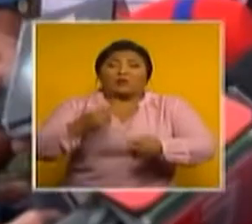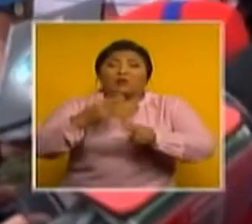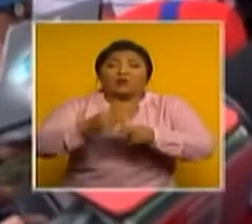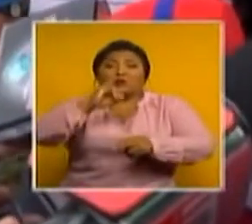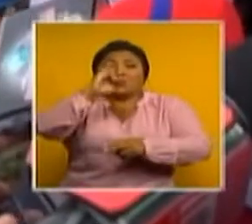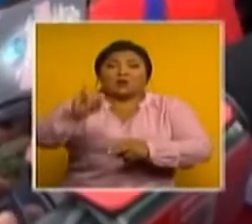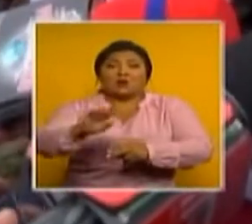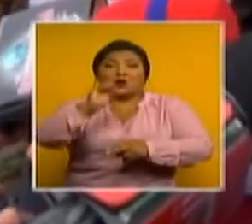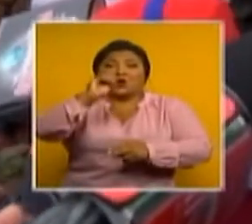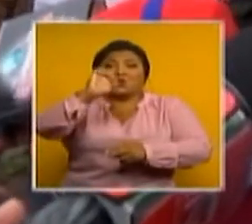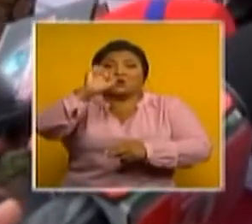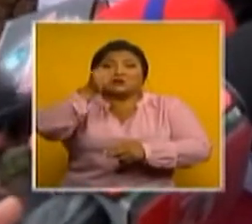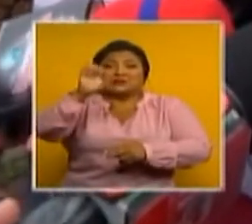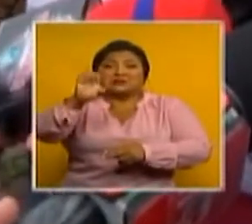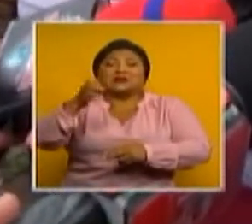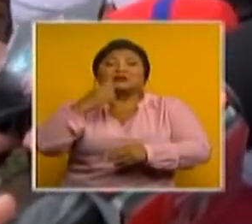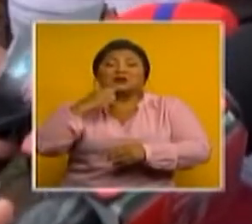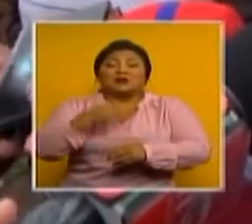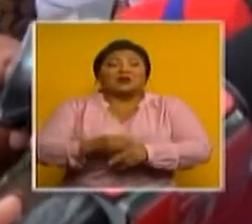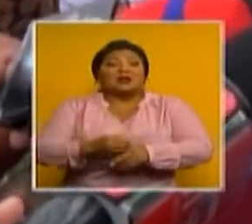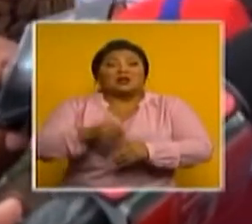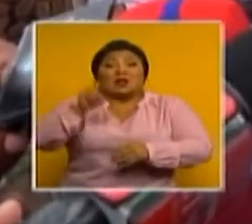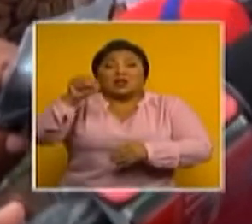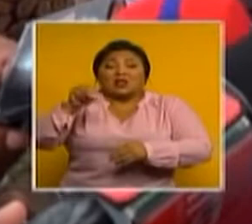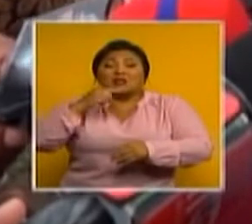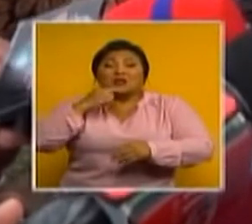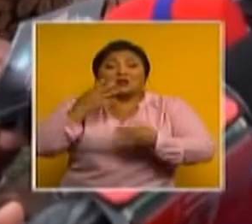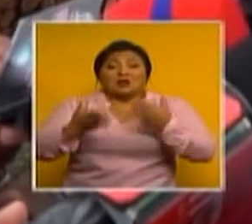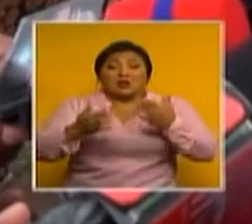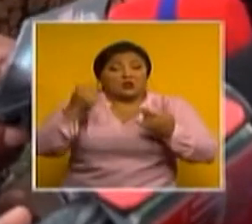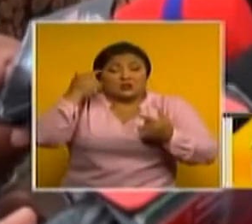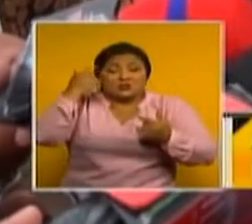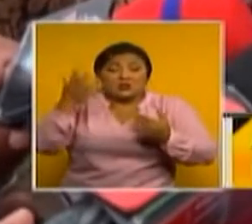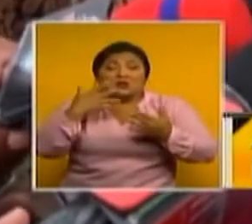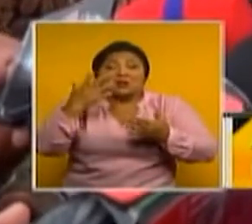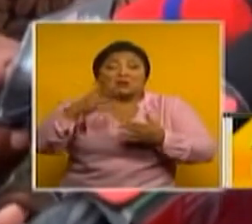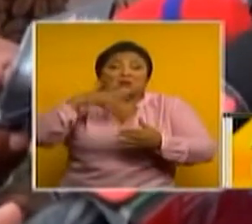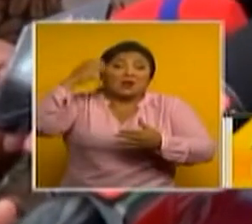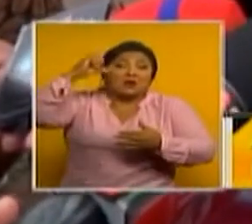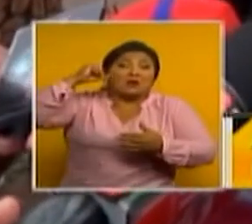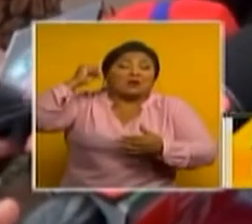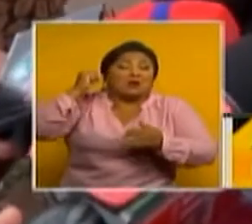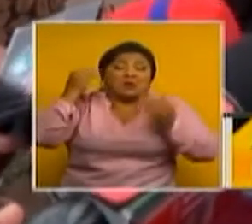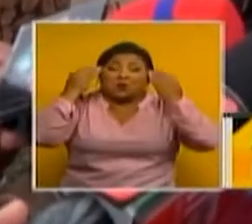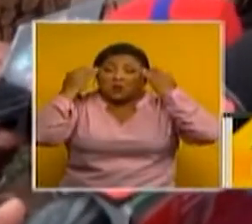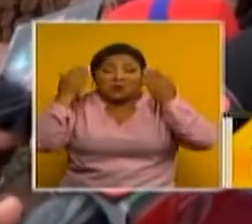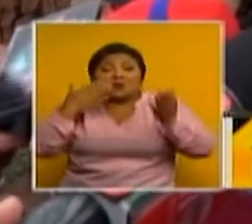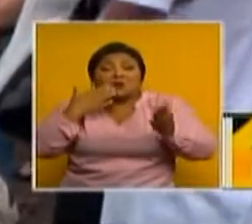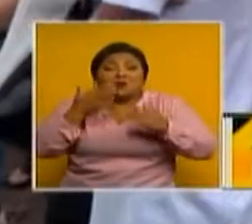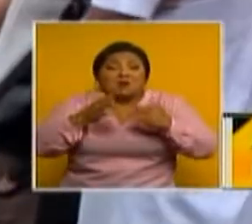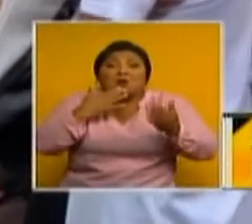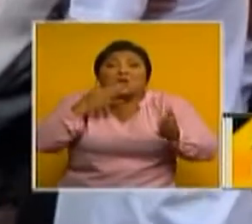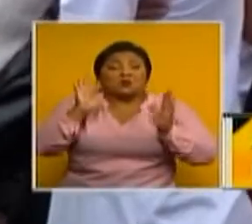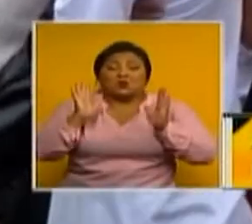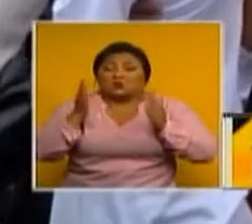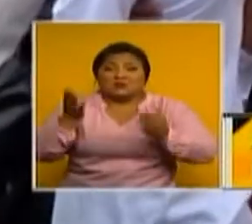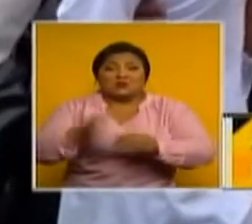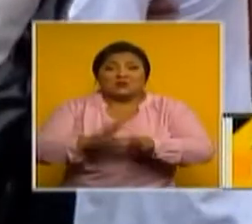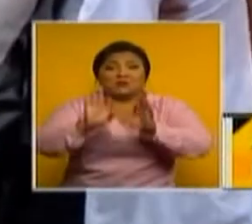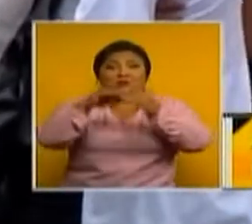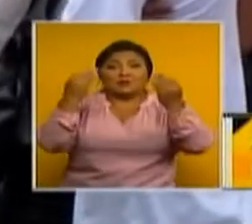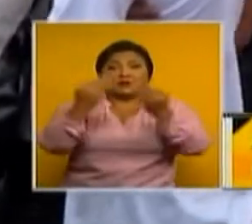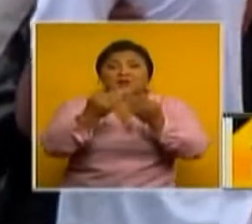M. Y que lo ha encontrado boca abajo, pero no se sabe si está ahorcado, cómo fue, se sabe nada más. Familiares